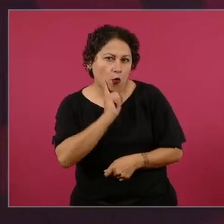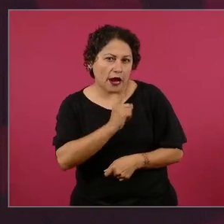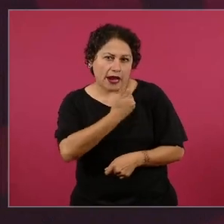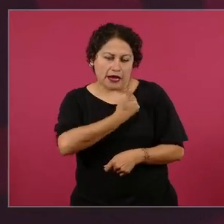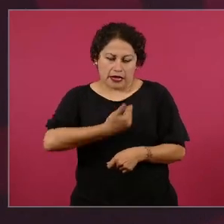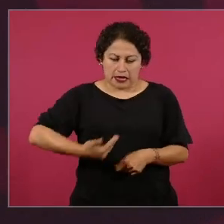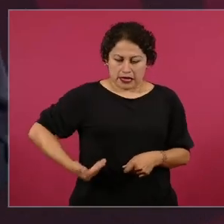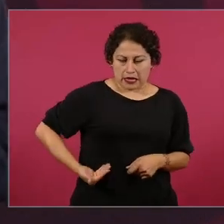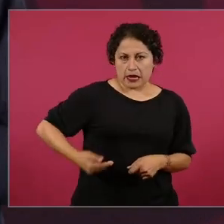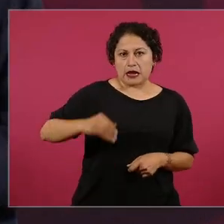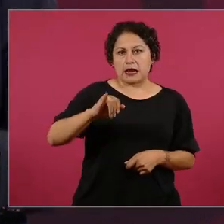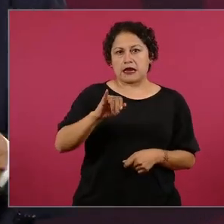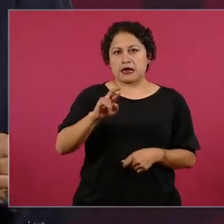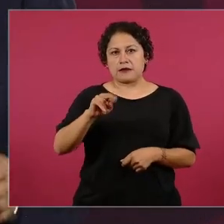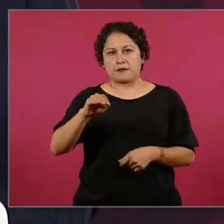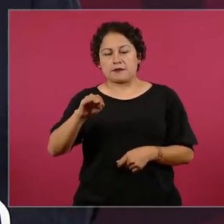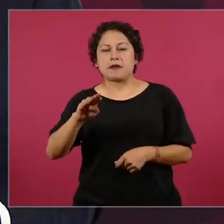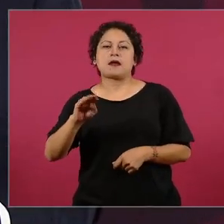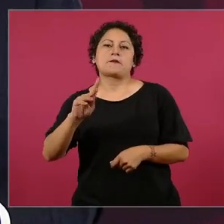ese ¿qué hacemos?